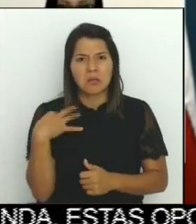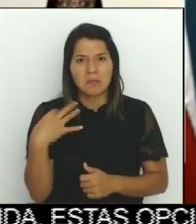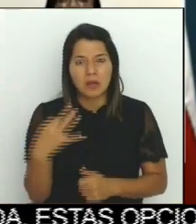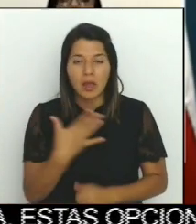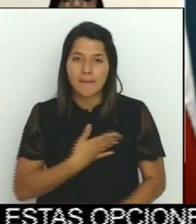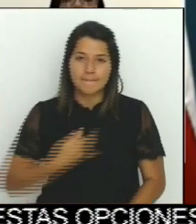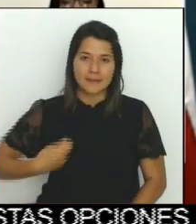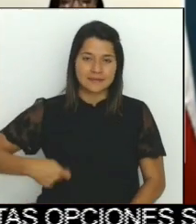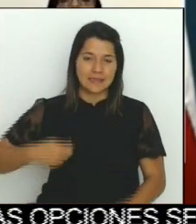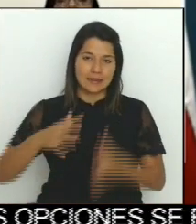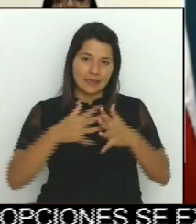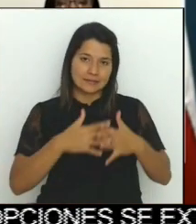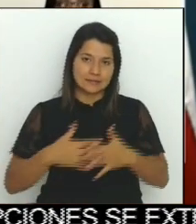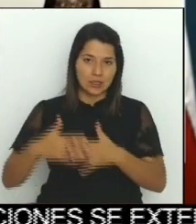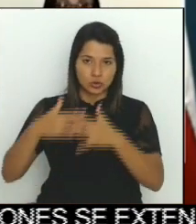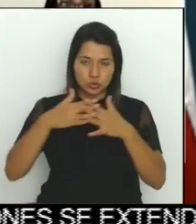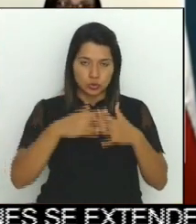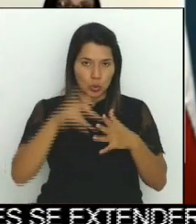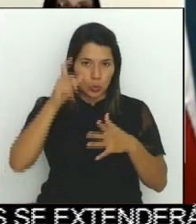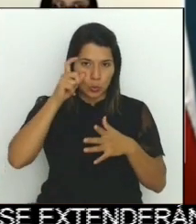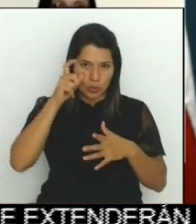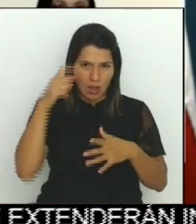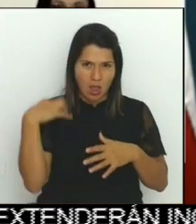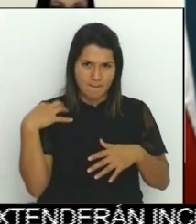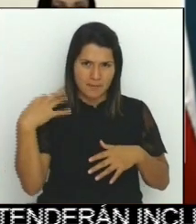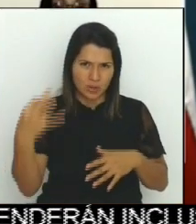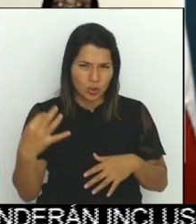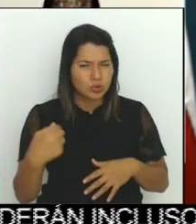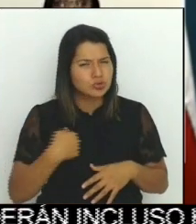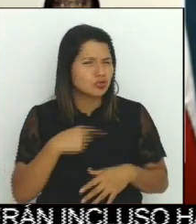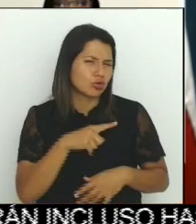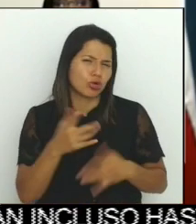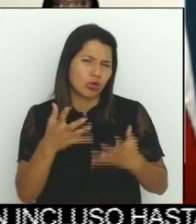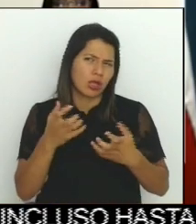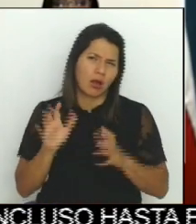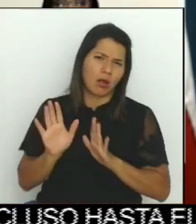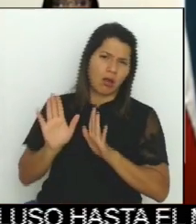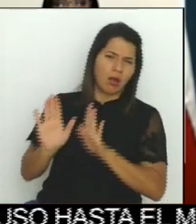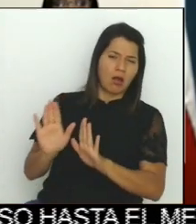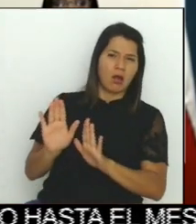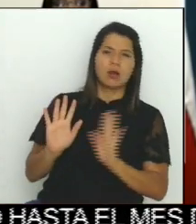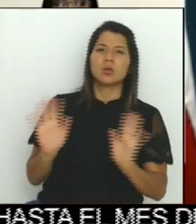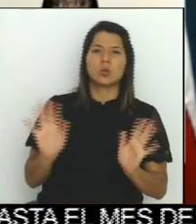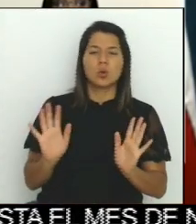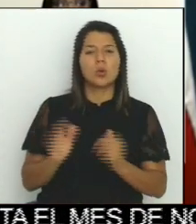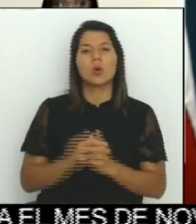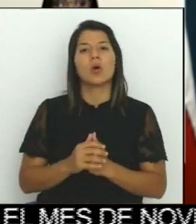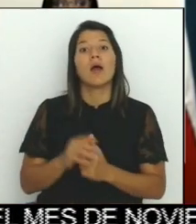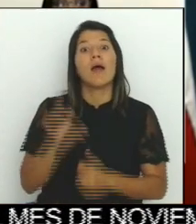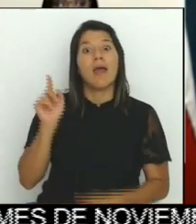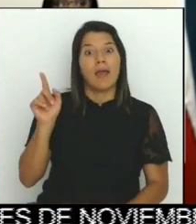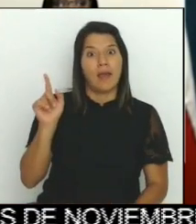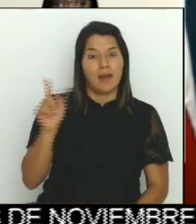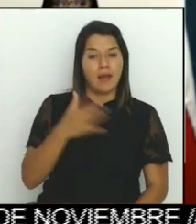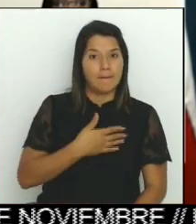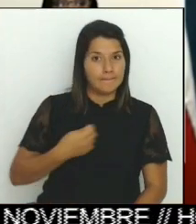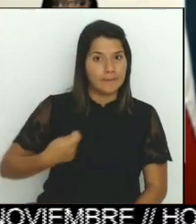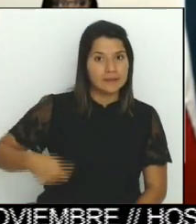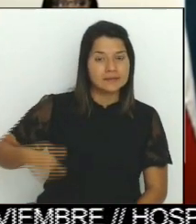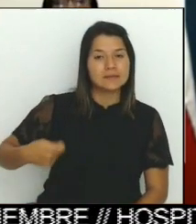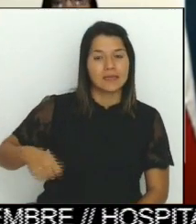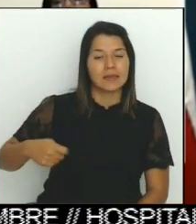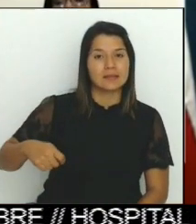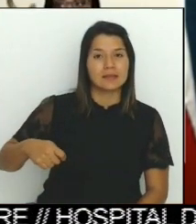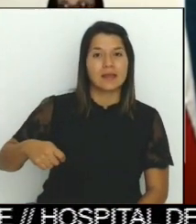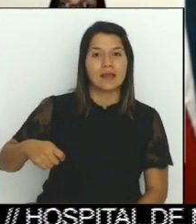de Norteamérica, quien es el presidente de una de